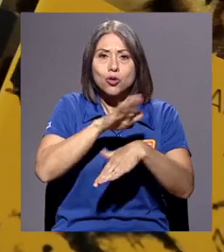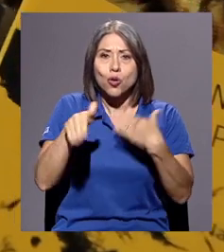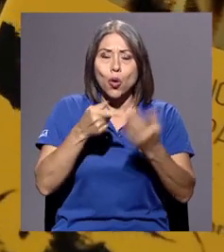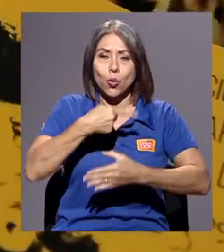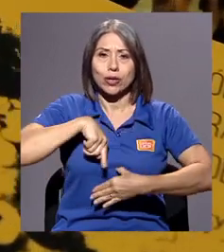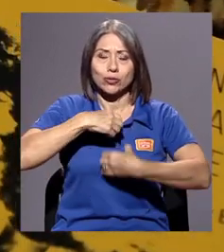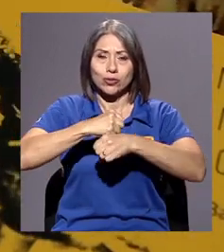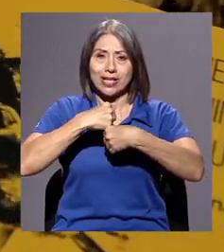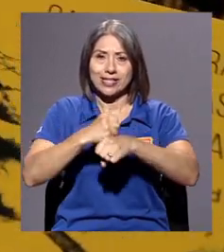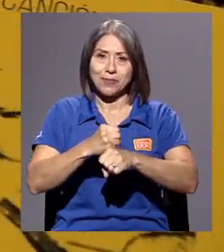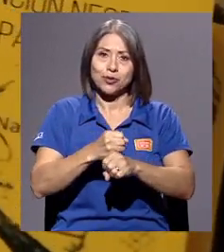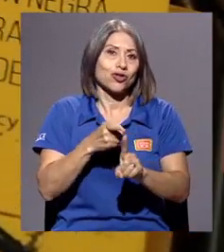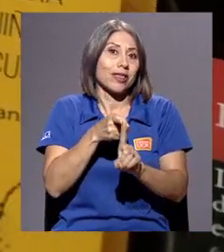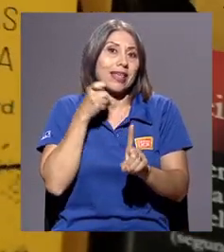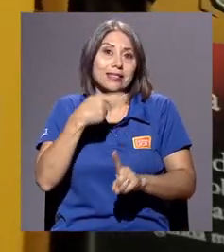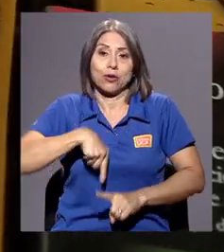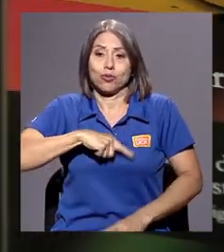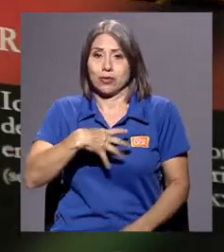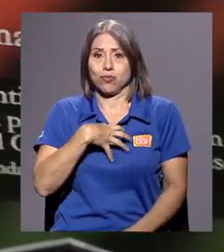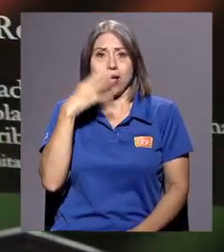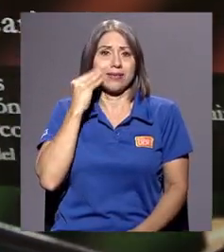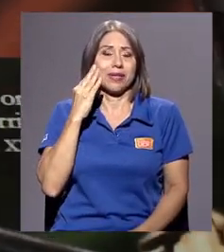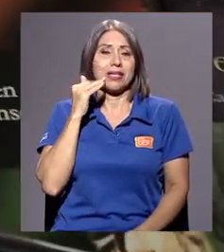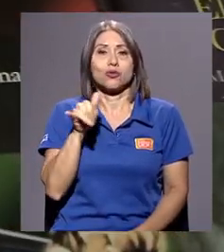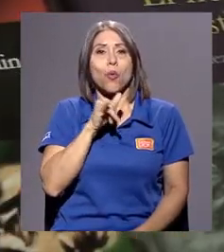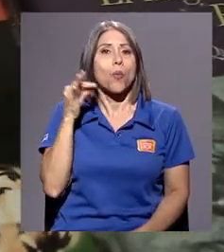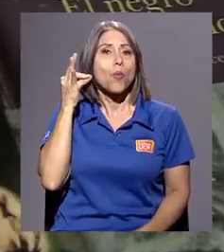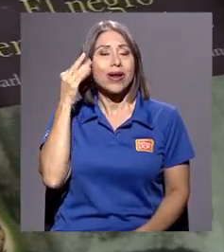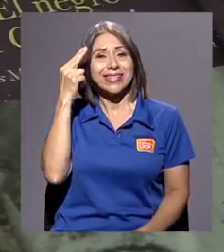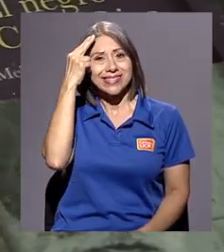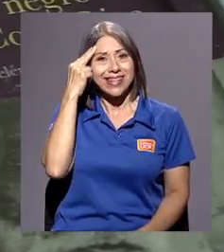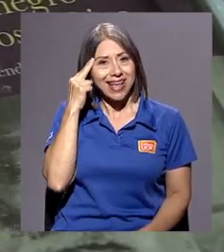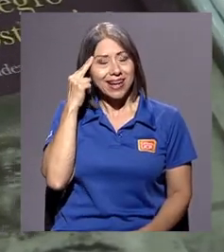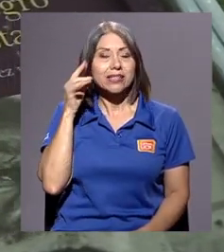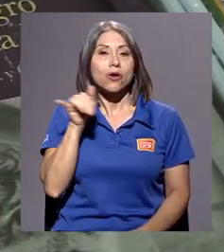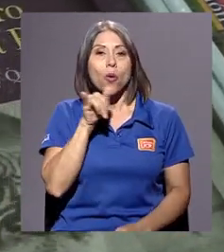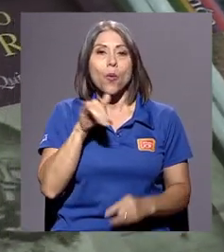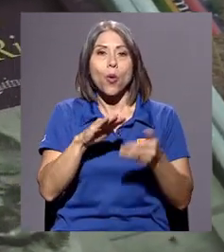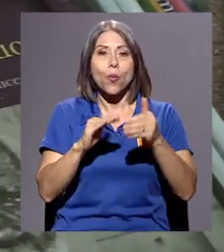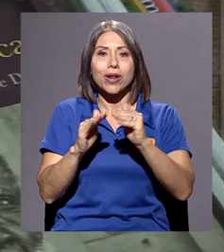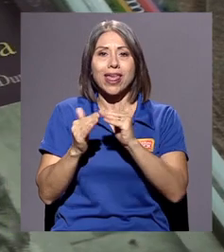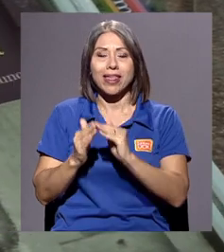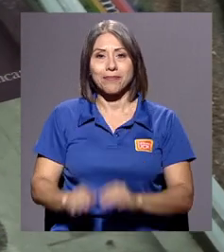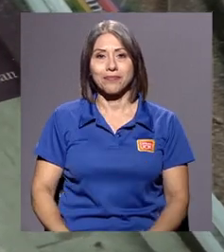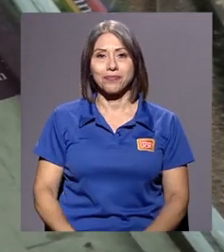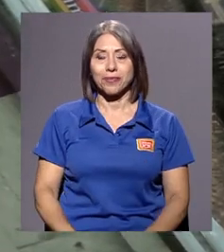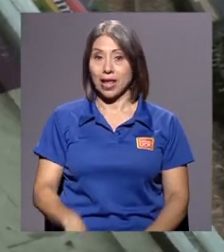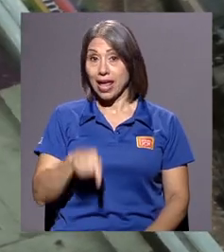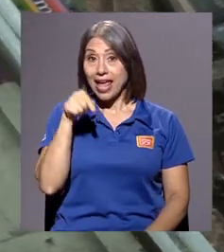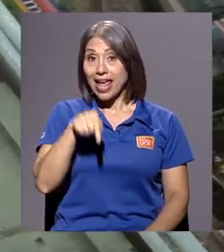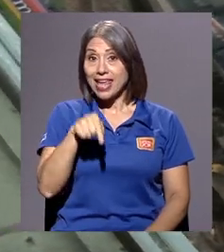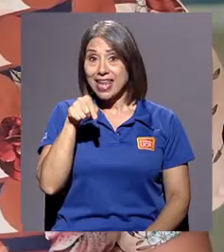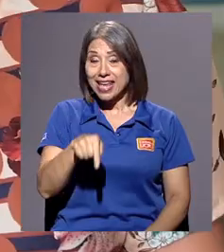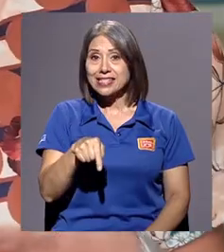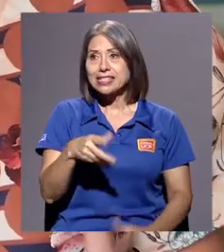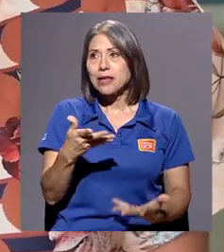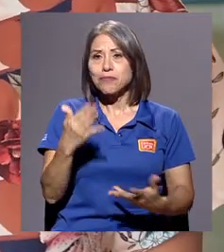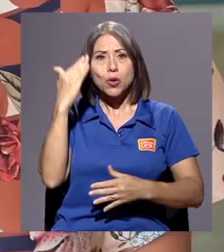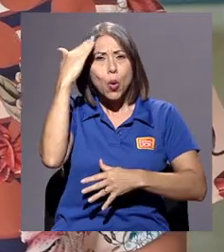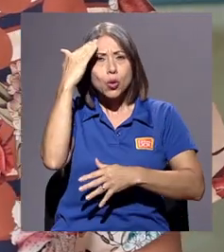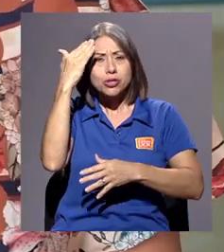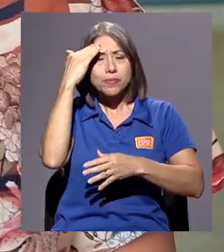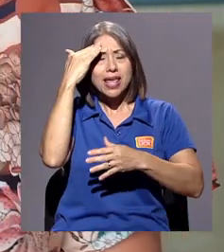todo lo que hacemos desde nuestras experiencias como mujeres negras, como comunidad. En este transmitir este